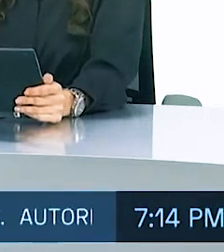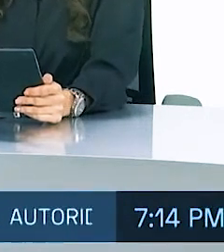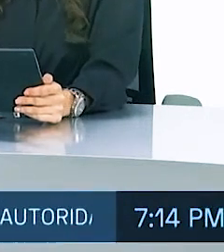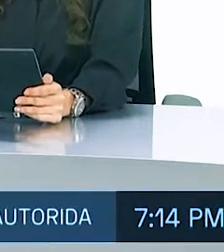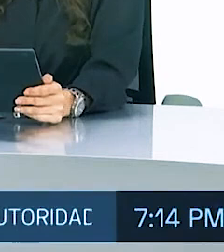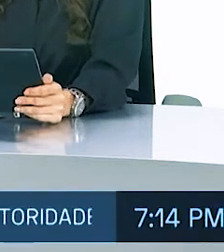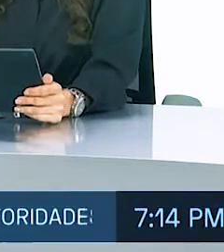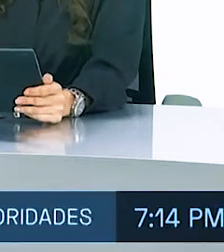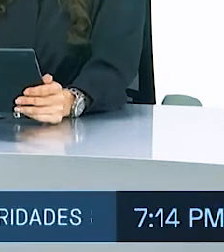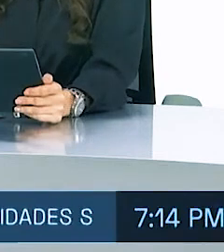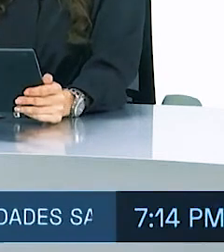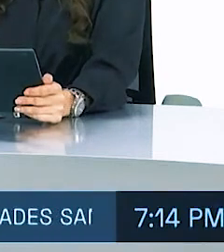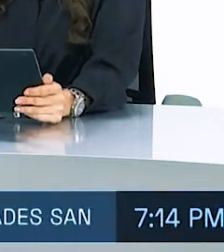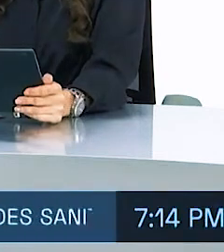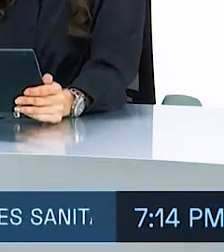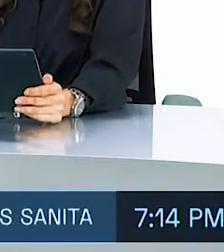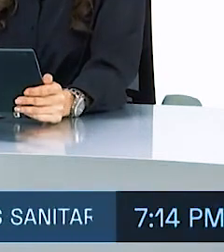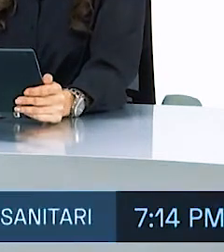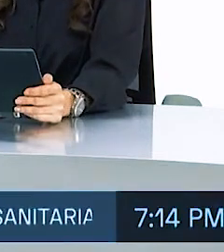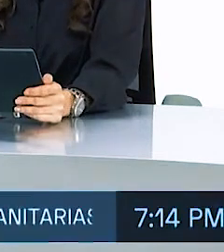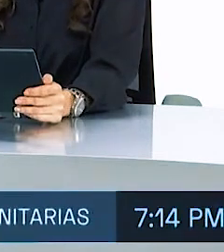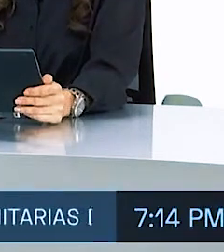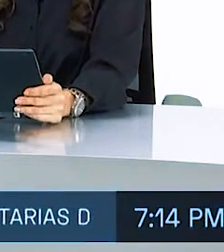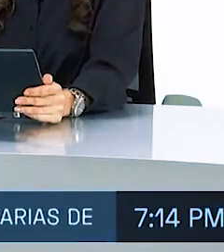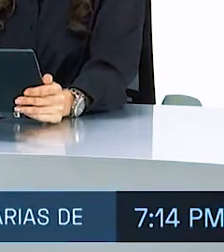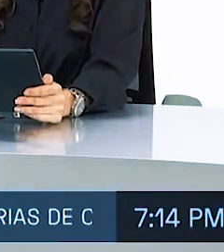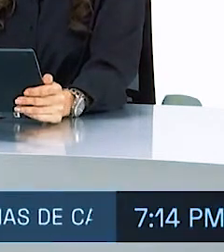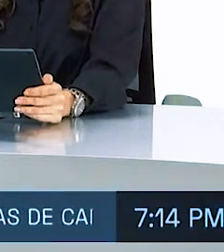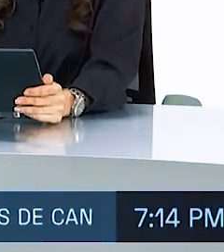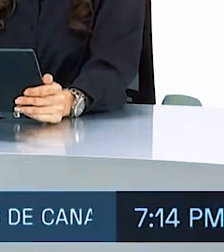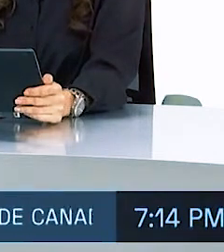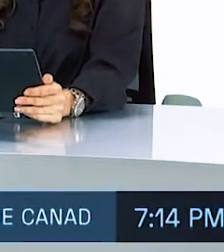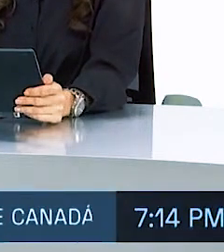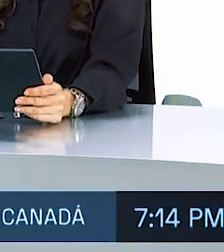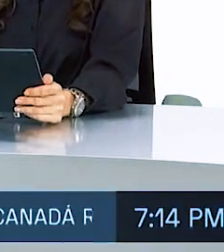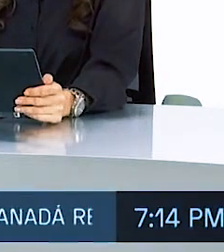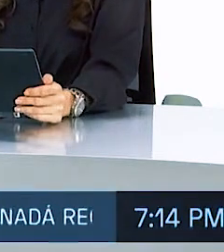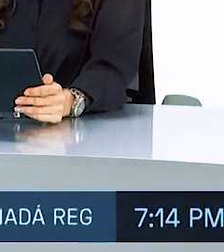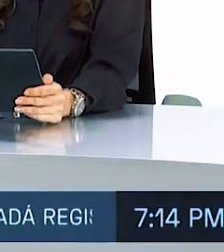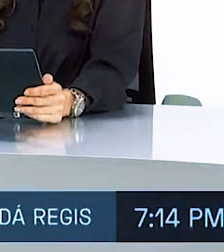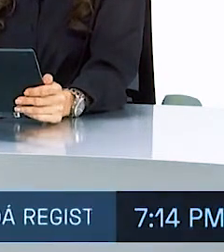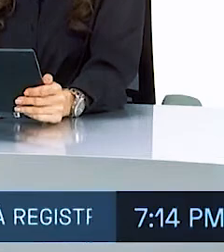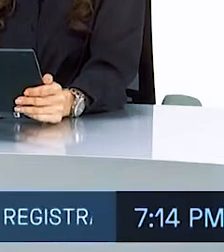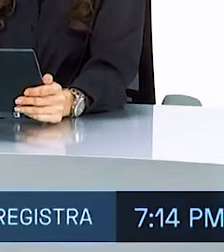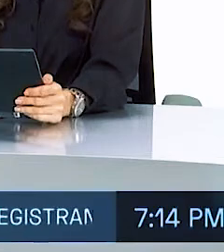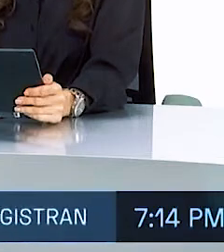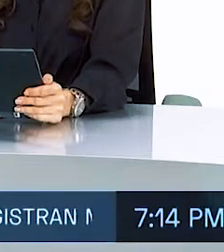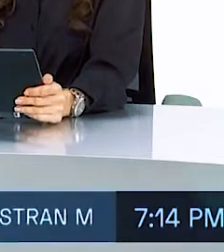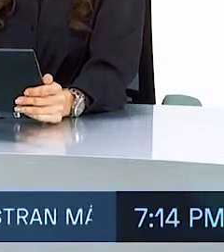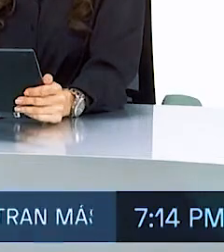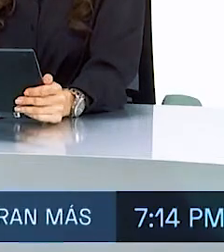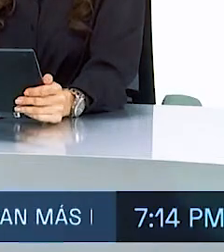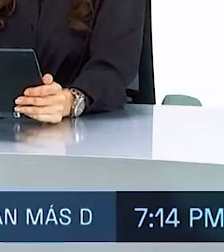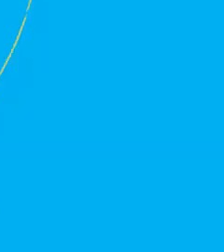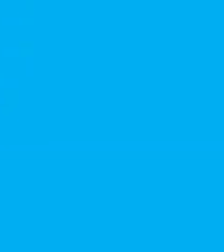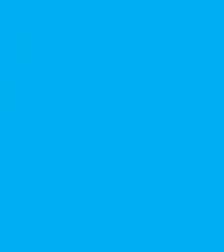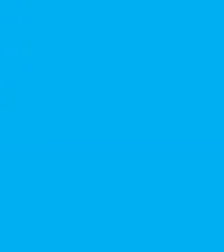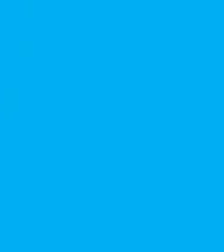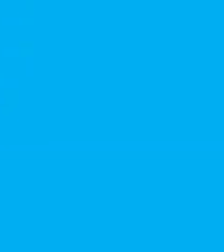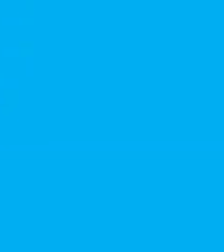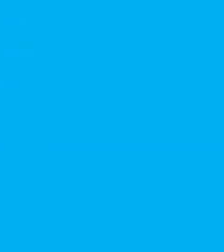para los recién nacidos sin duda una envidia para todos los países de la región lo tenemos acá en El Salvador sin duda enhorabuena por las autoridades